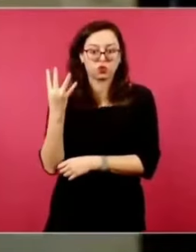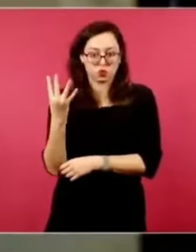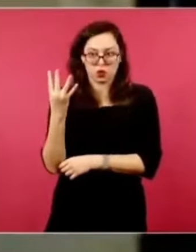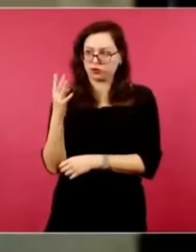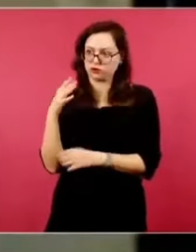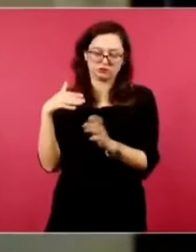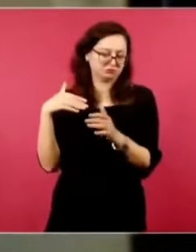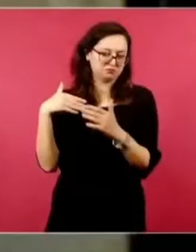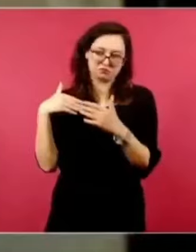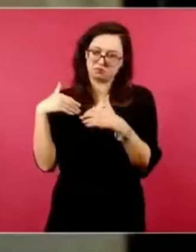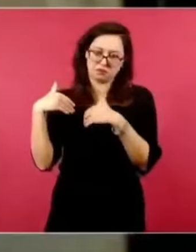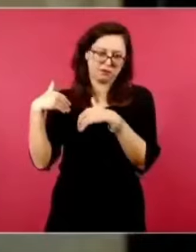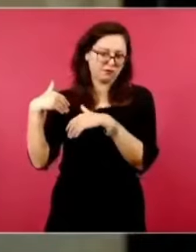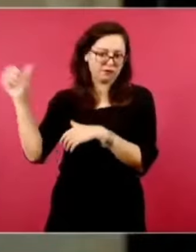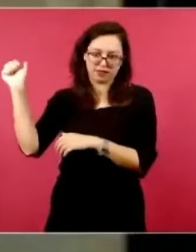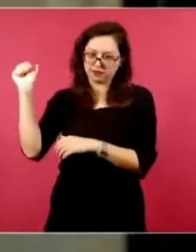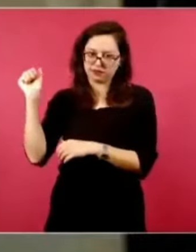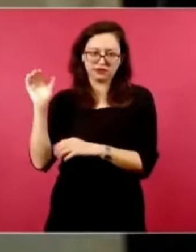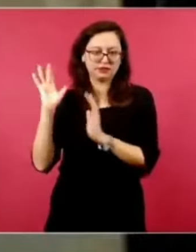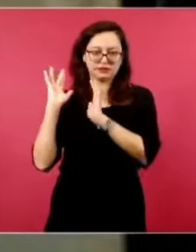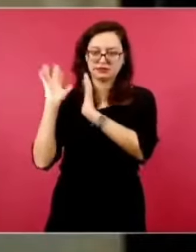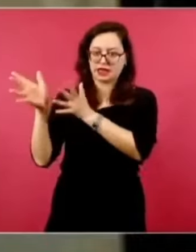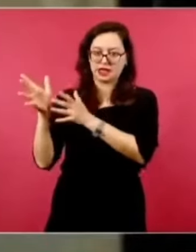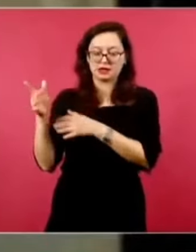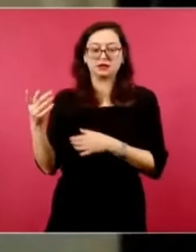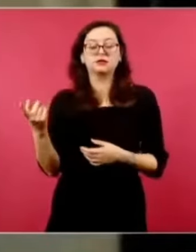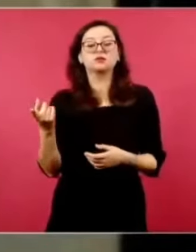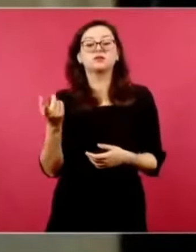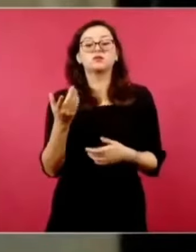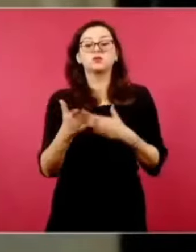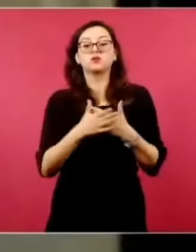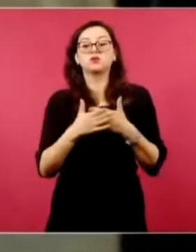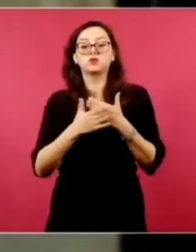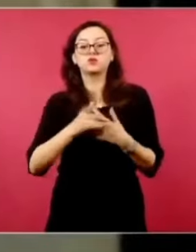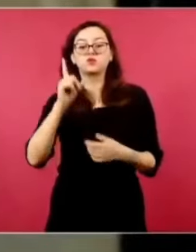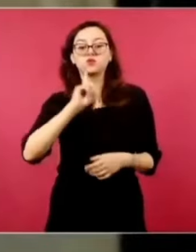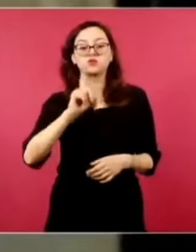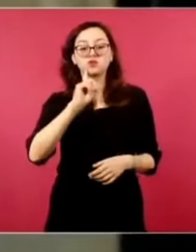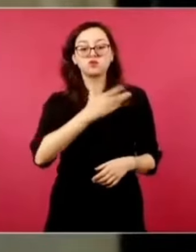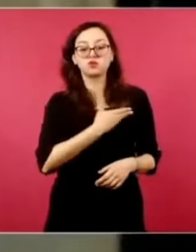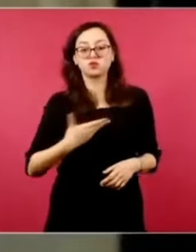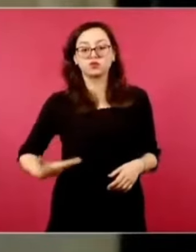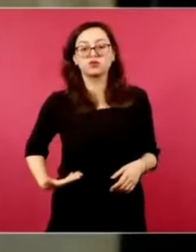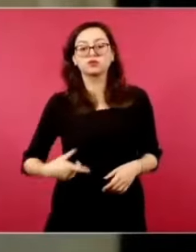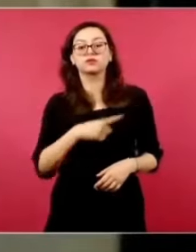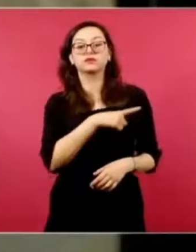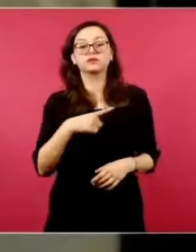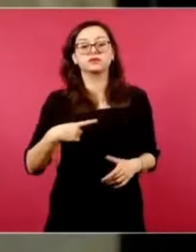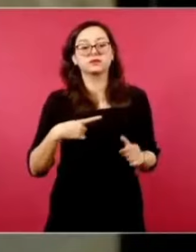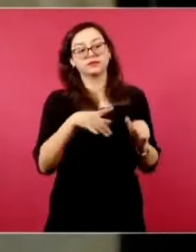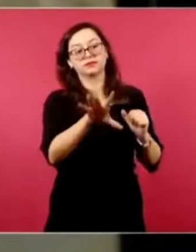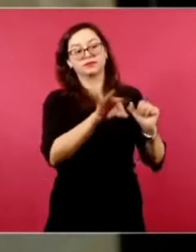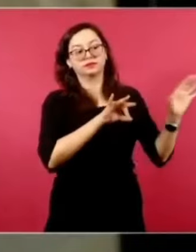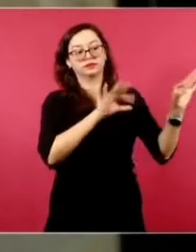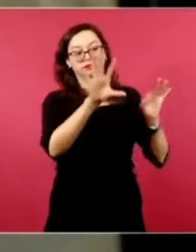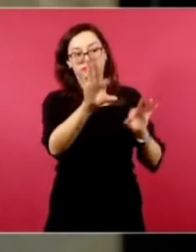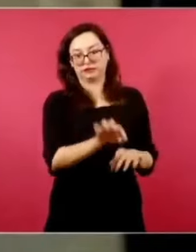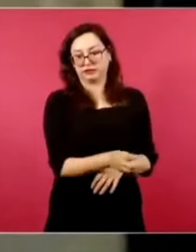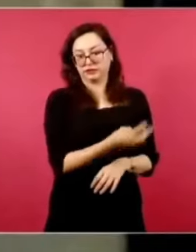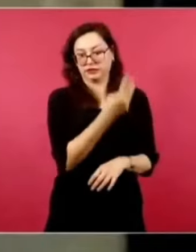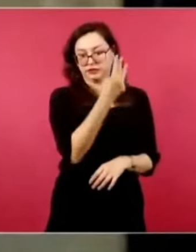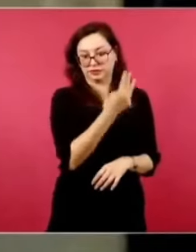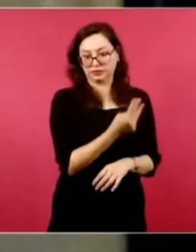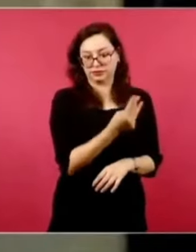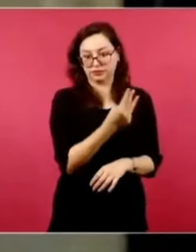designarlos o bueno, presentar una terna. El más cercano es el que se daría ya este año, en 2026 había